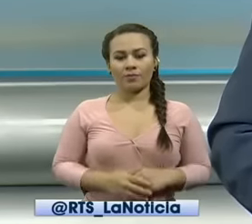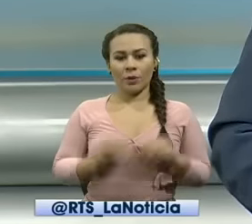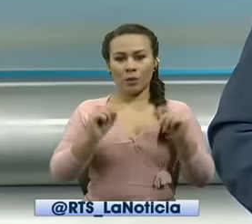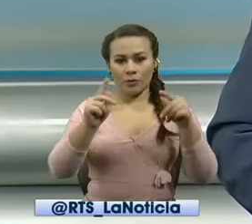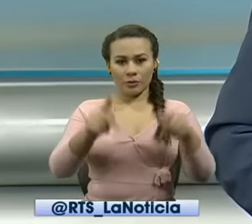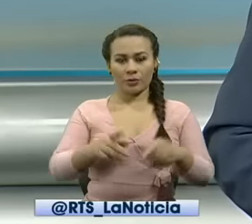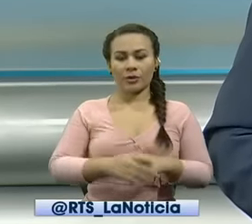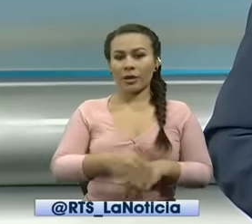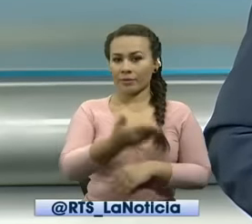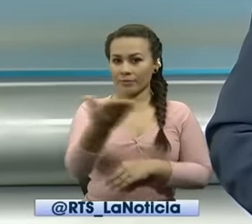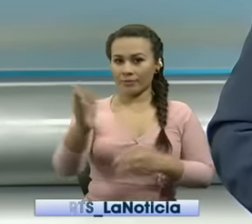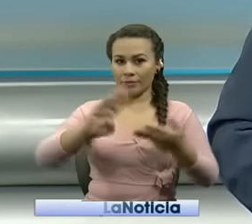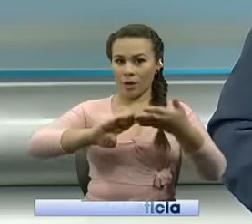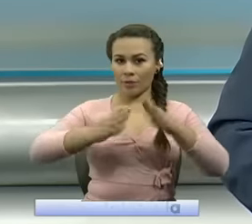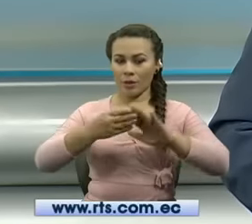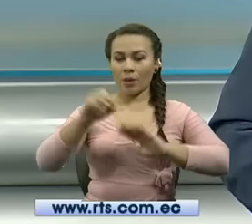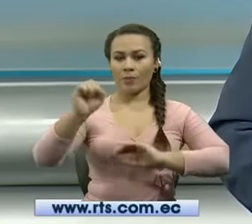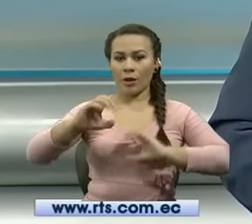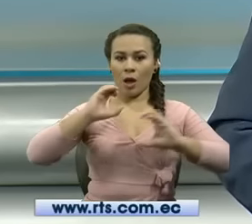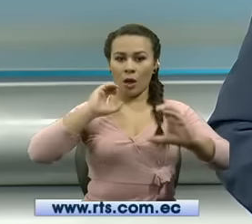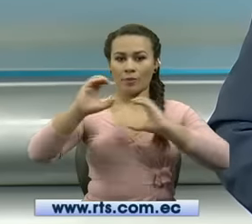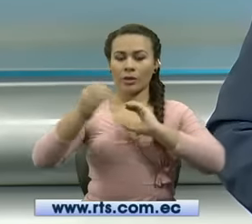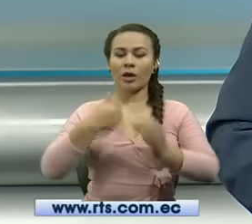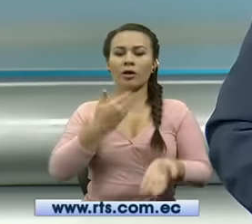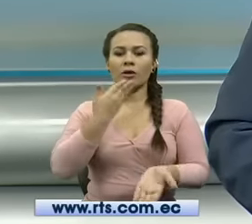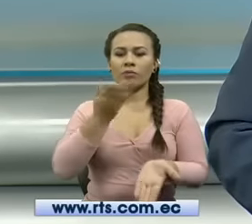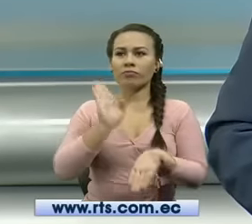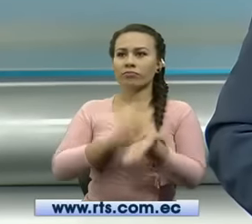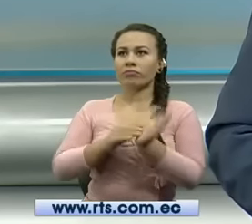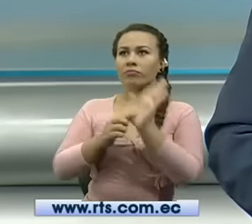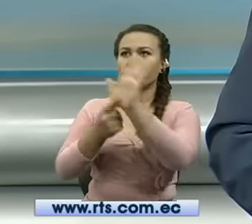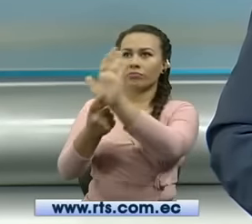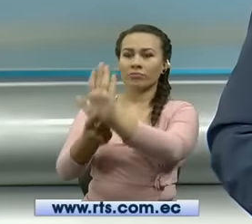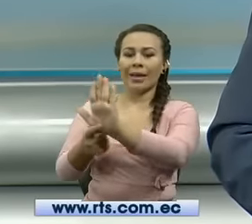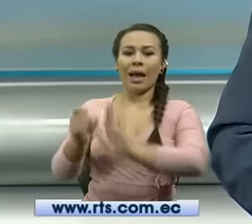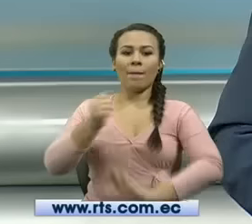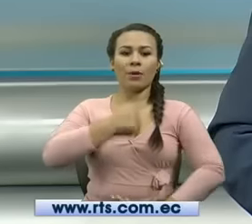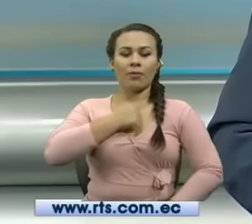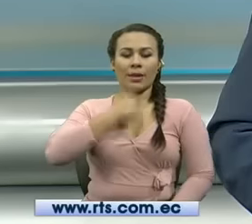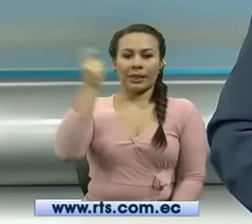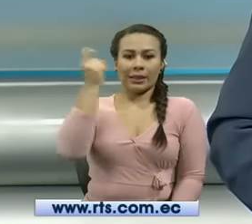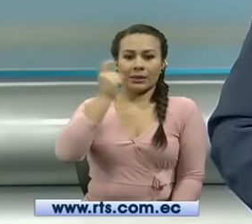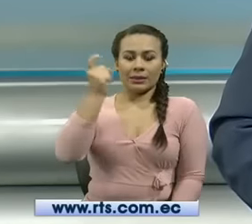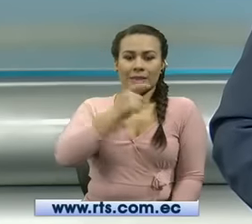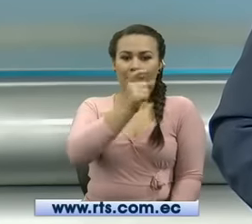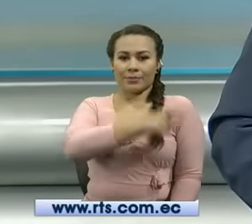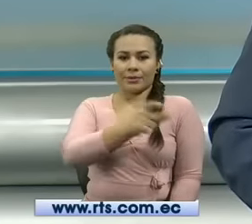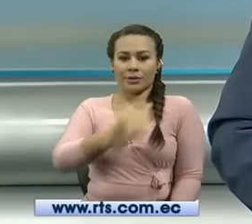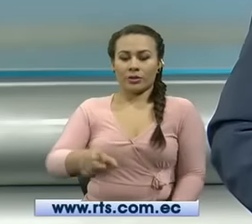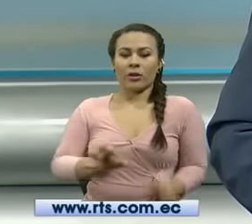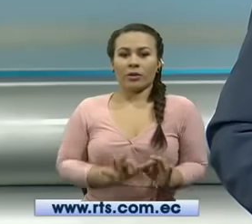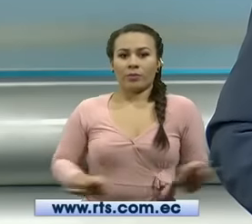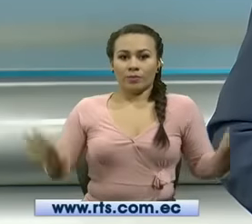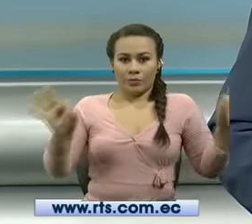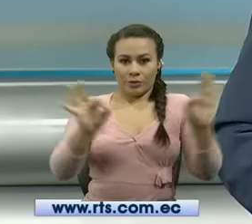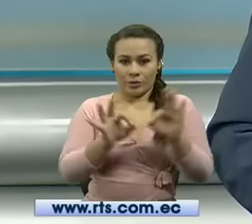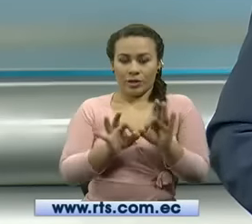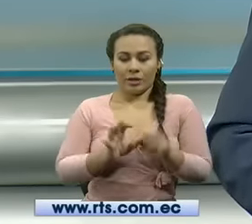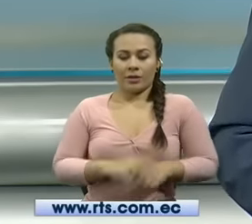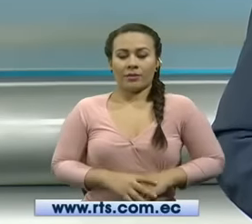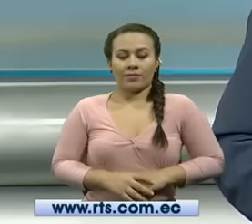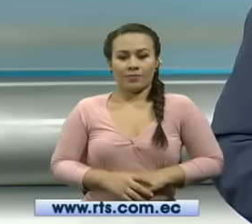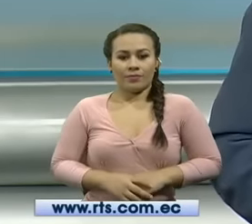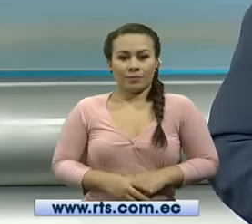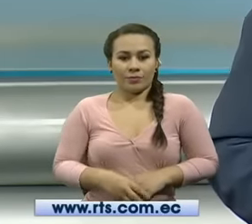oportunidad que tiene la comunidad de poder comunicar sus necesidades lo importante va a estar